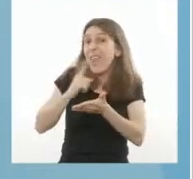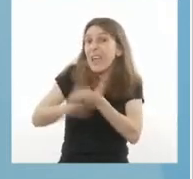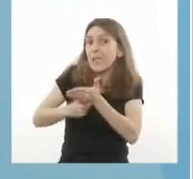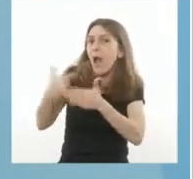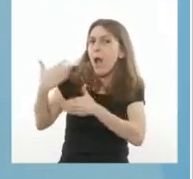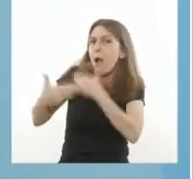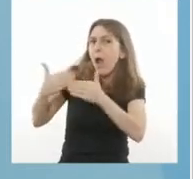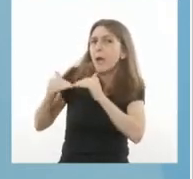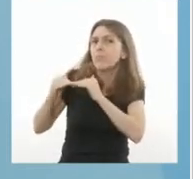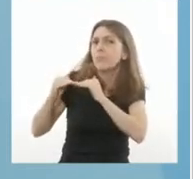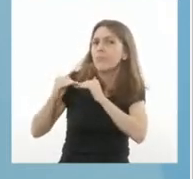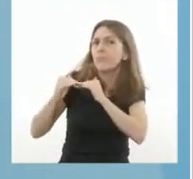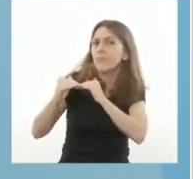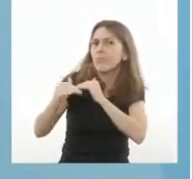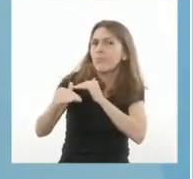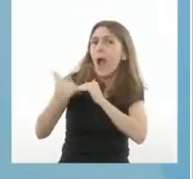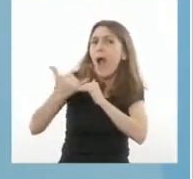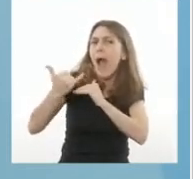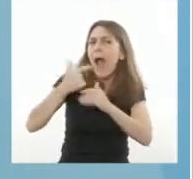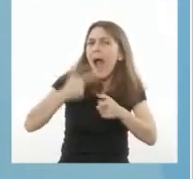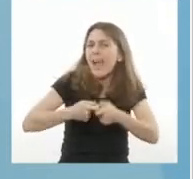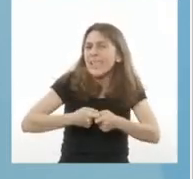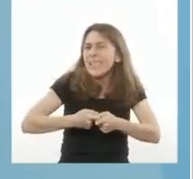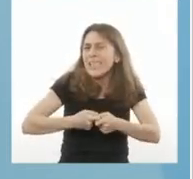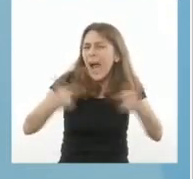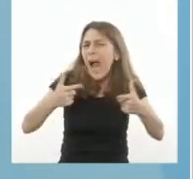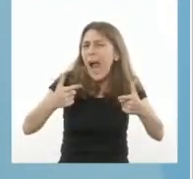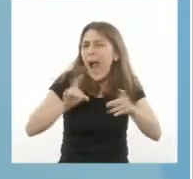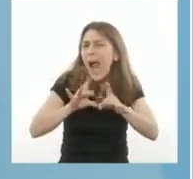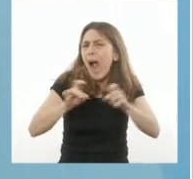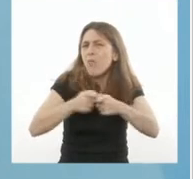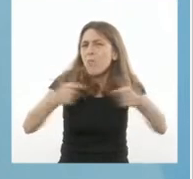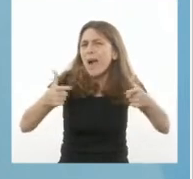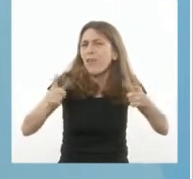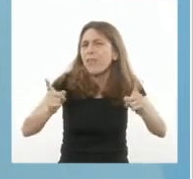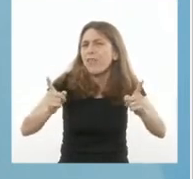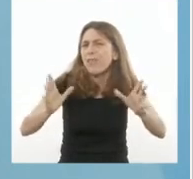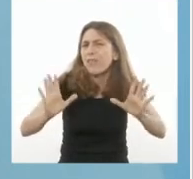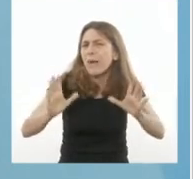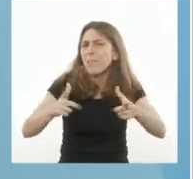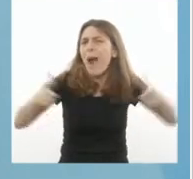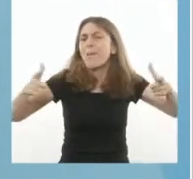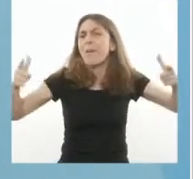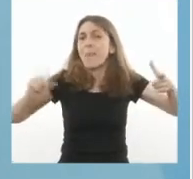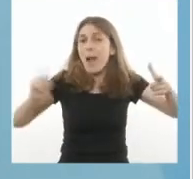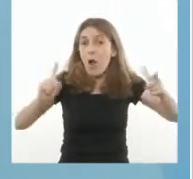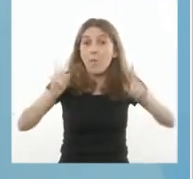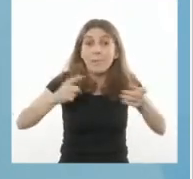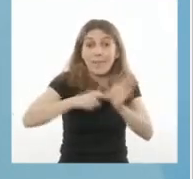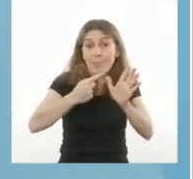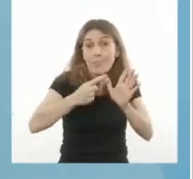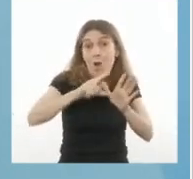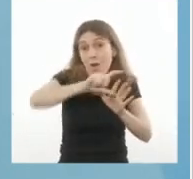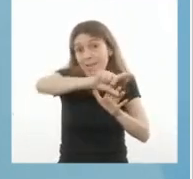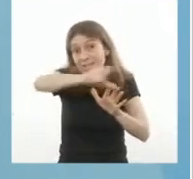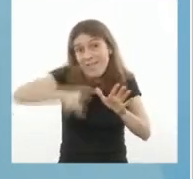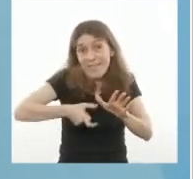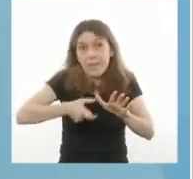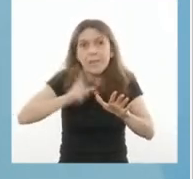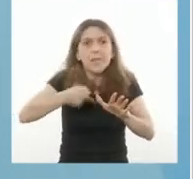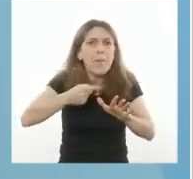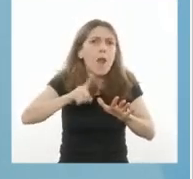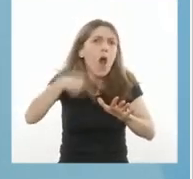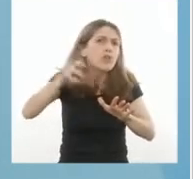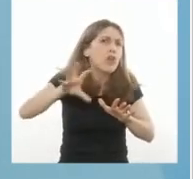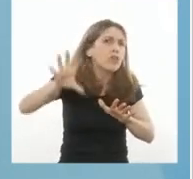porque hemos contenido el crecimiento exponencial en el área metropolitana de Buenos Aires y también en otros lugares del